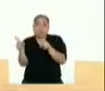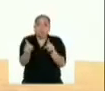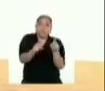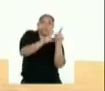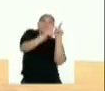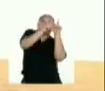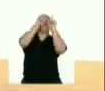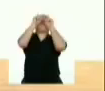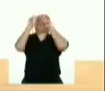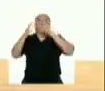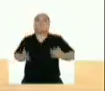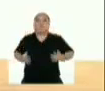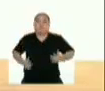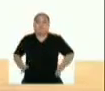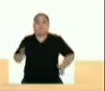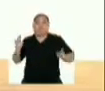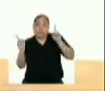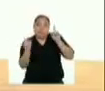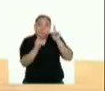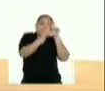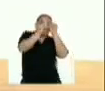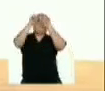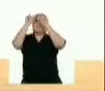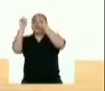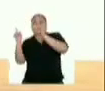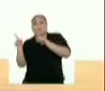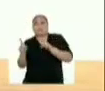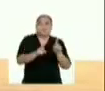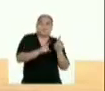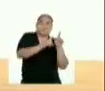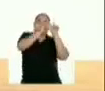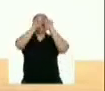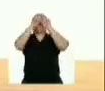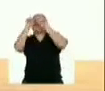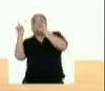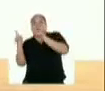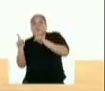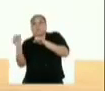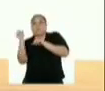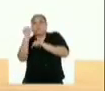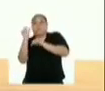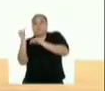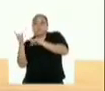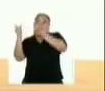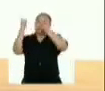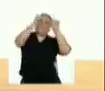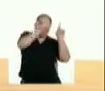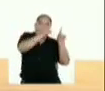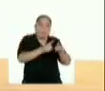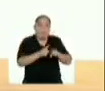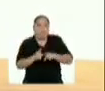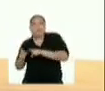círculos grandes con el torso. Muy bien. Hacia el otro lado.